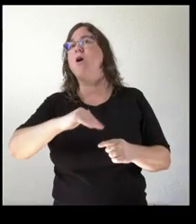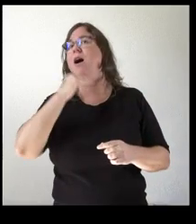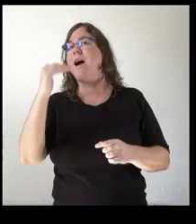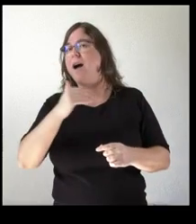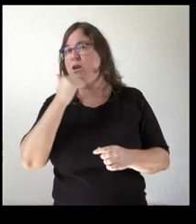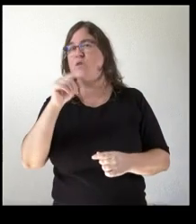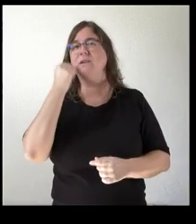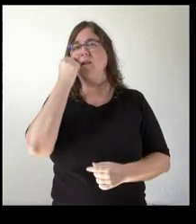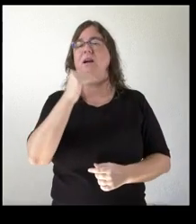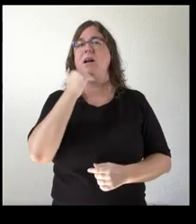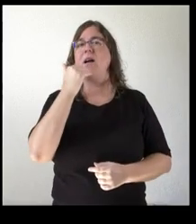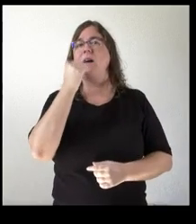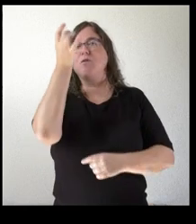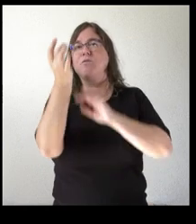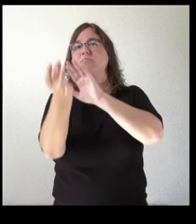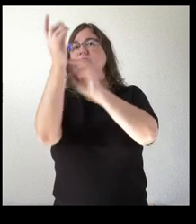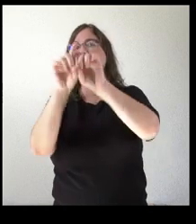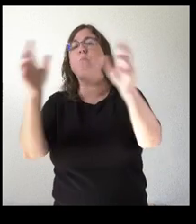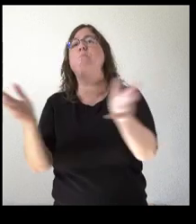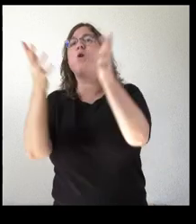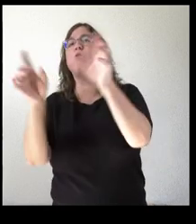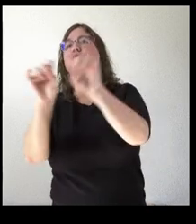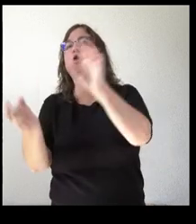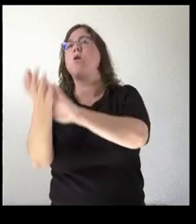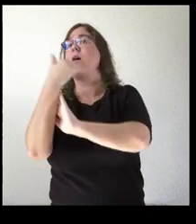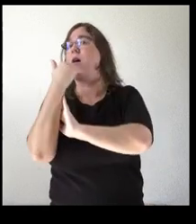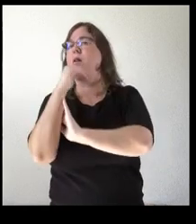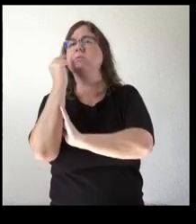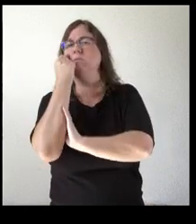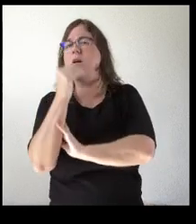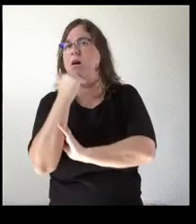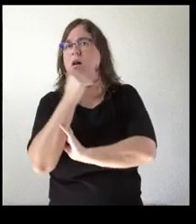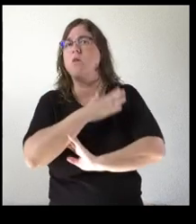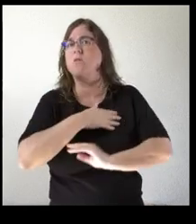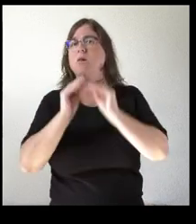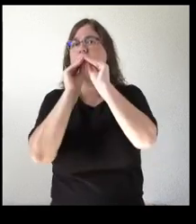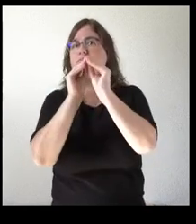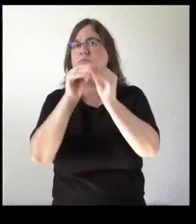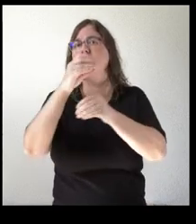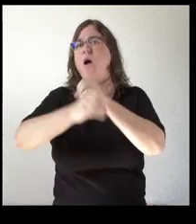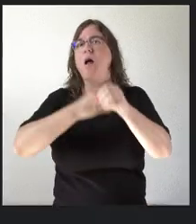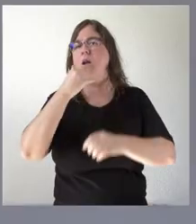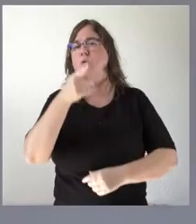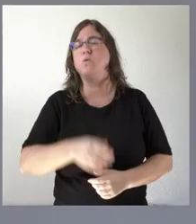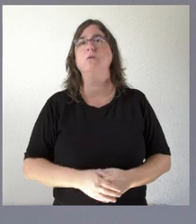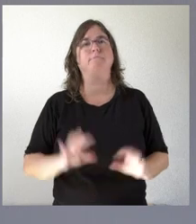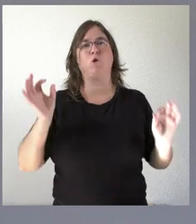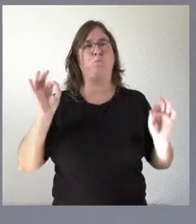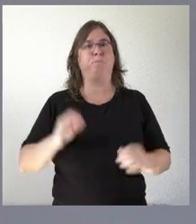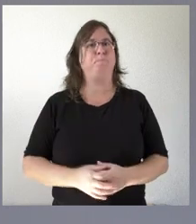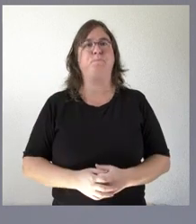conocimiento de alguna iniciativa de algún promotor que esté dispuesto a llevar a cabo algún tipo de actuación en ese sentido pues no